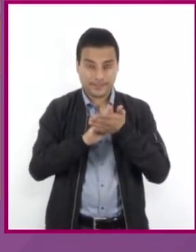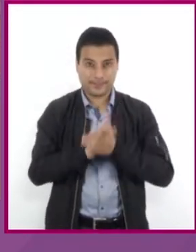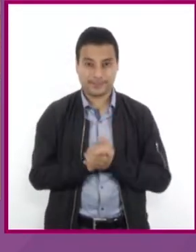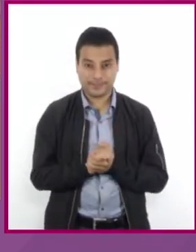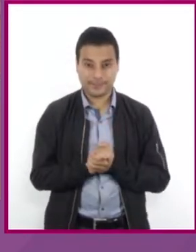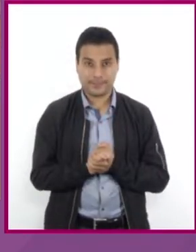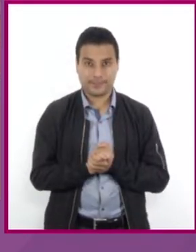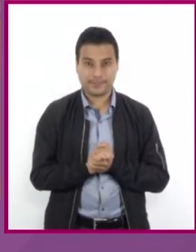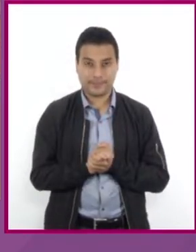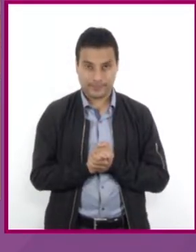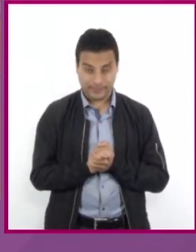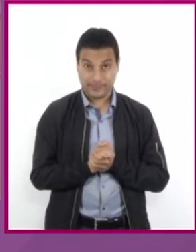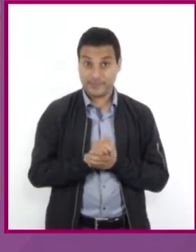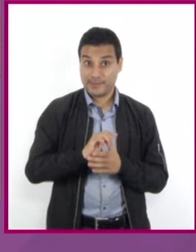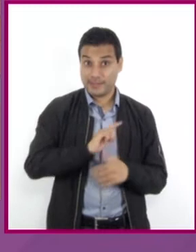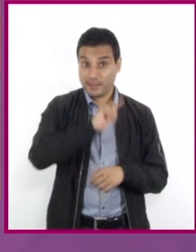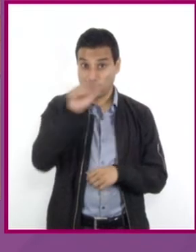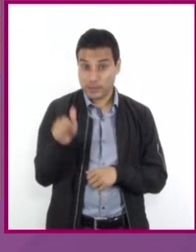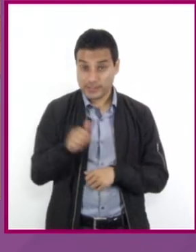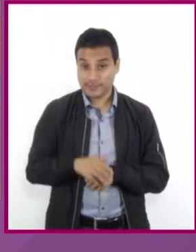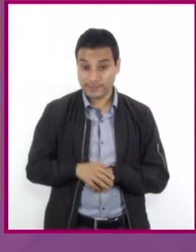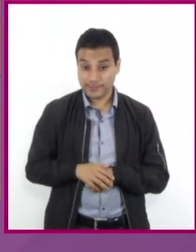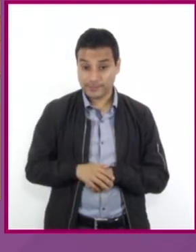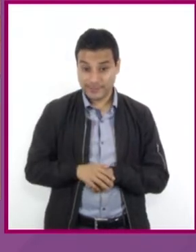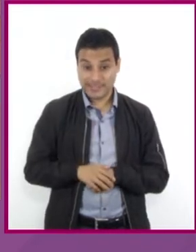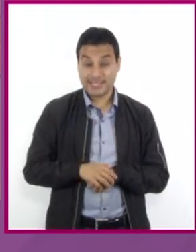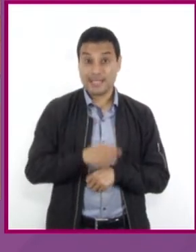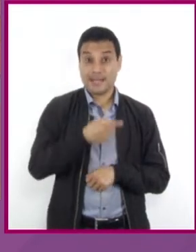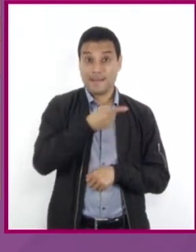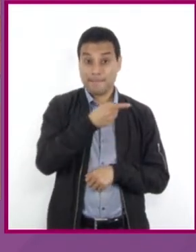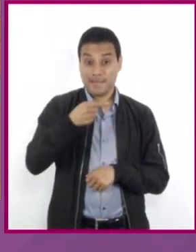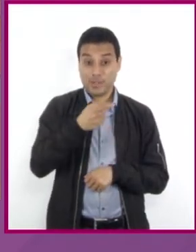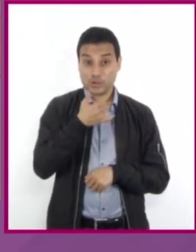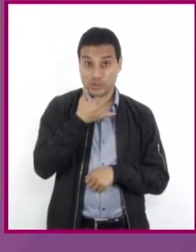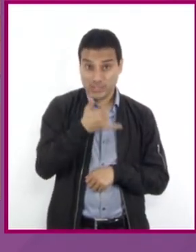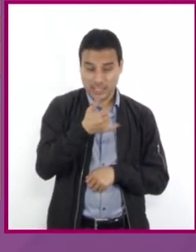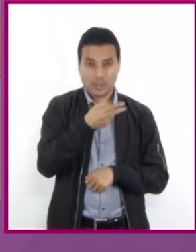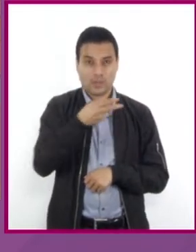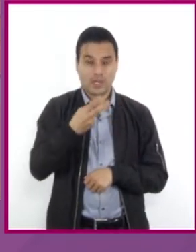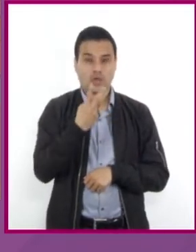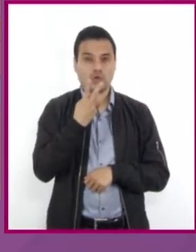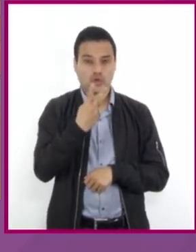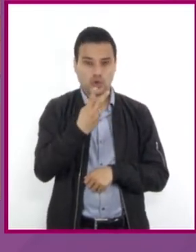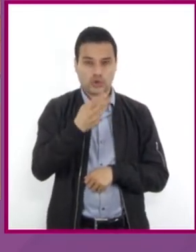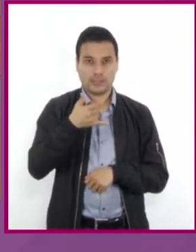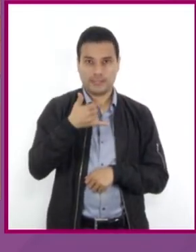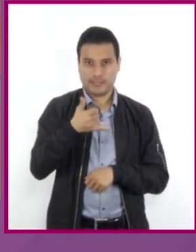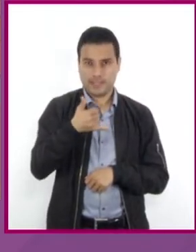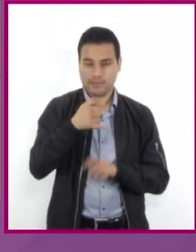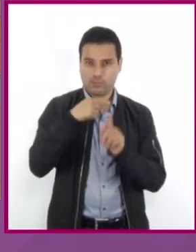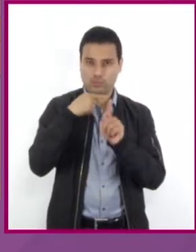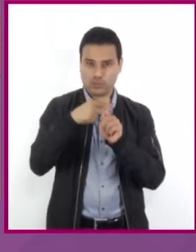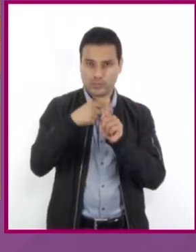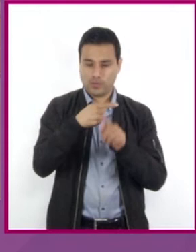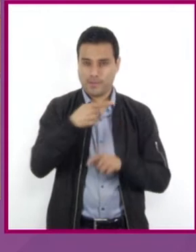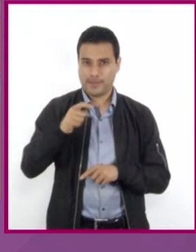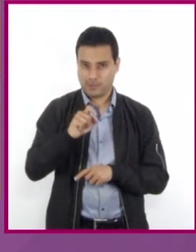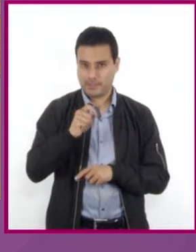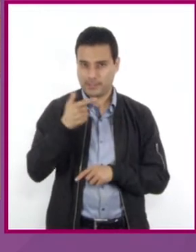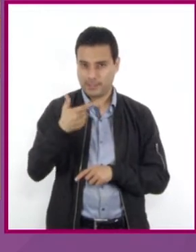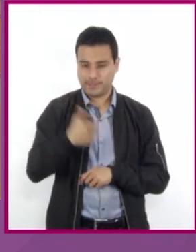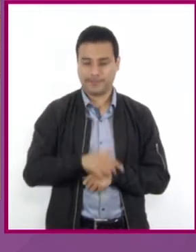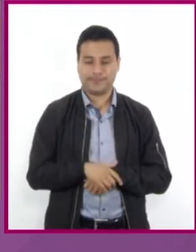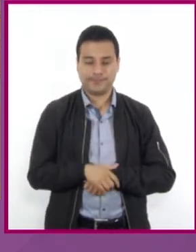igualdad, tenemos 1y negativo, igual a 2y positivo, 27 negativo.